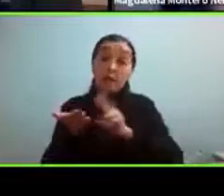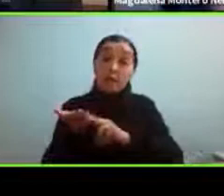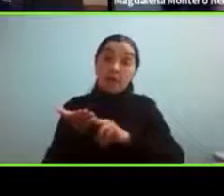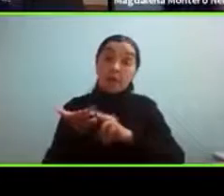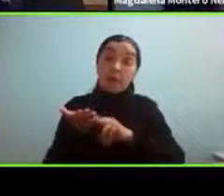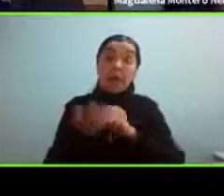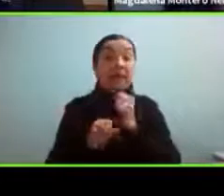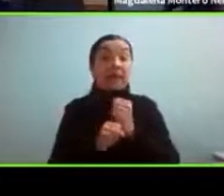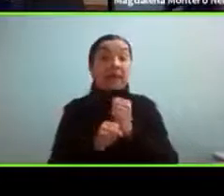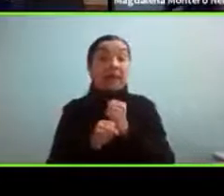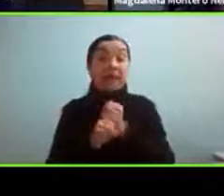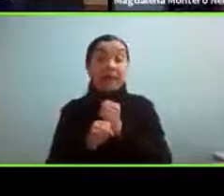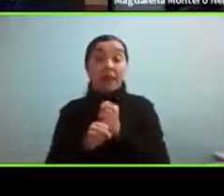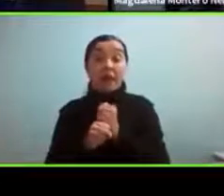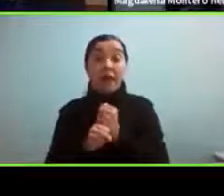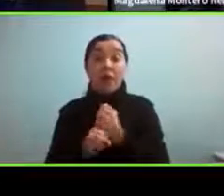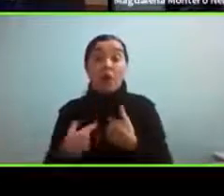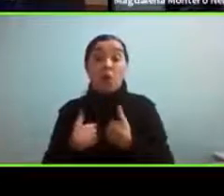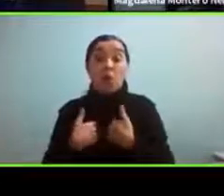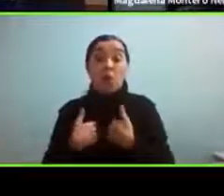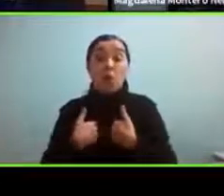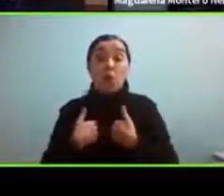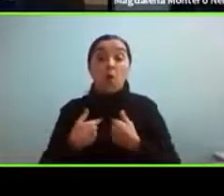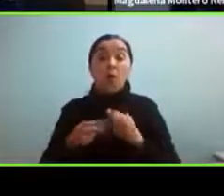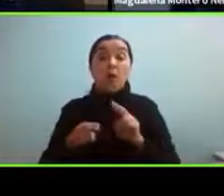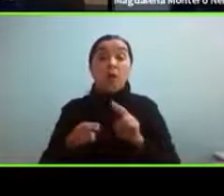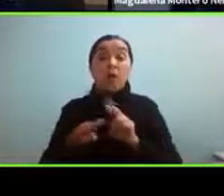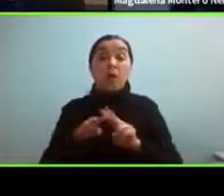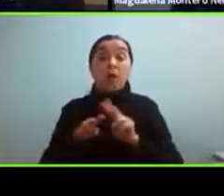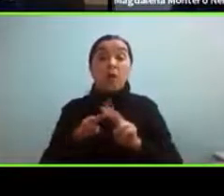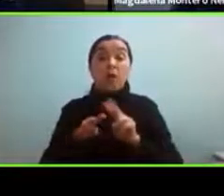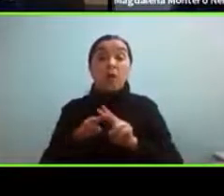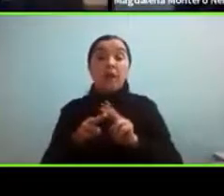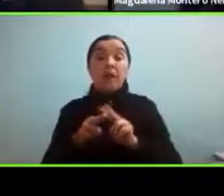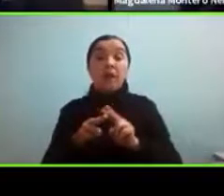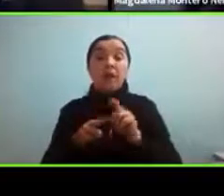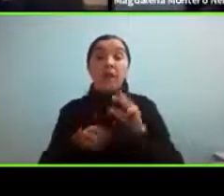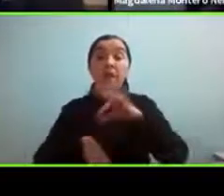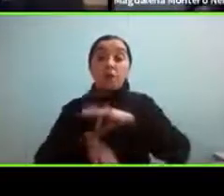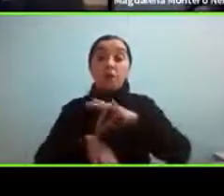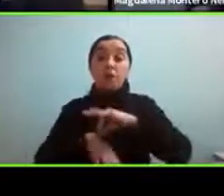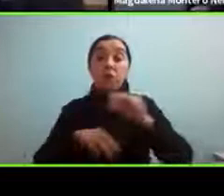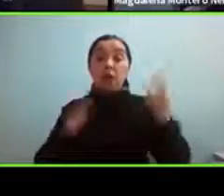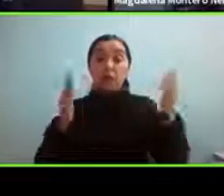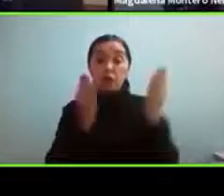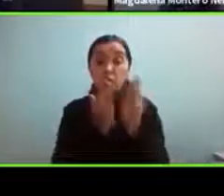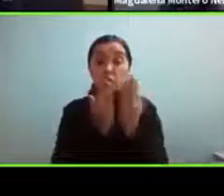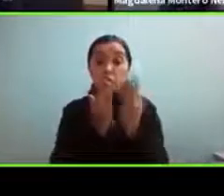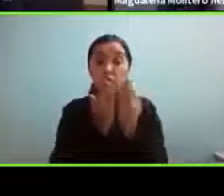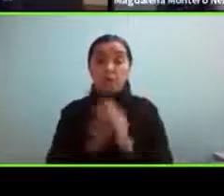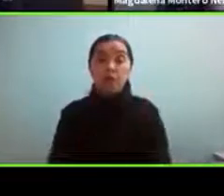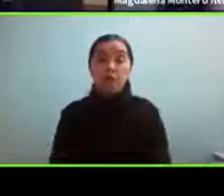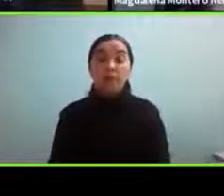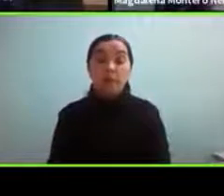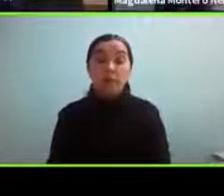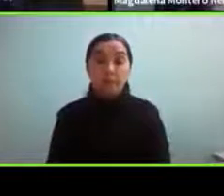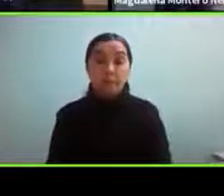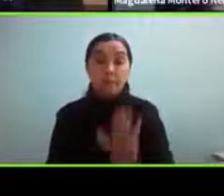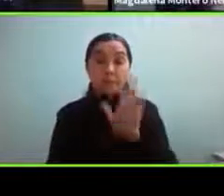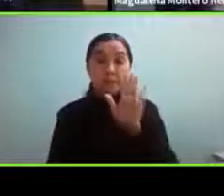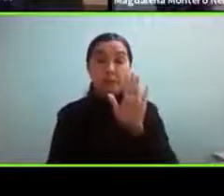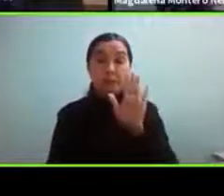yo estaba haciendo durante mi doctorado que ya está terminando déjenme compartir